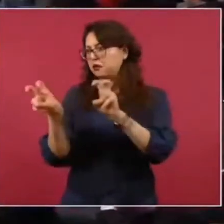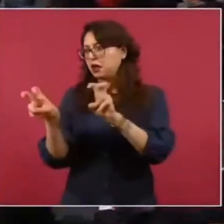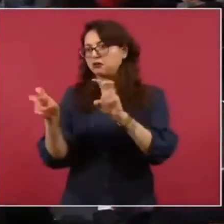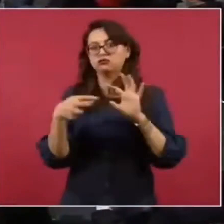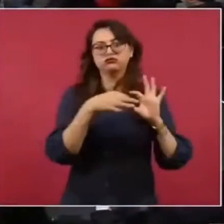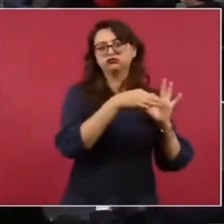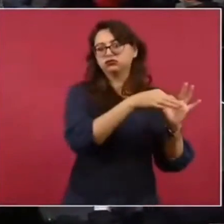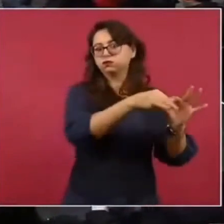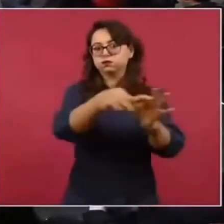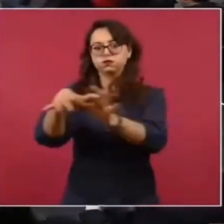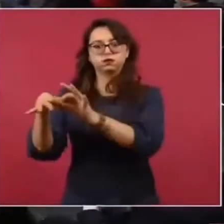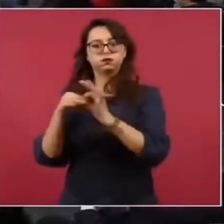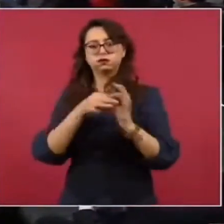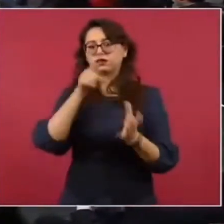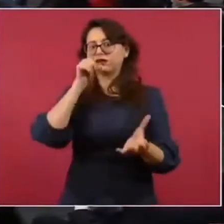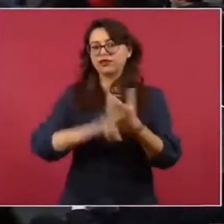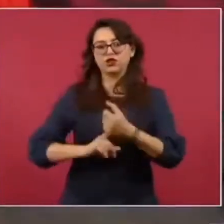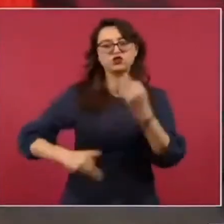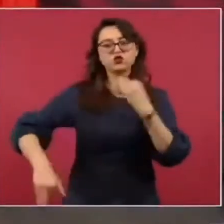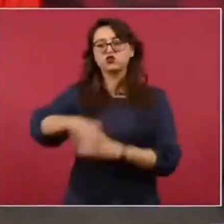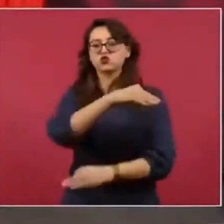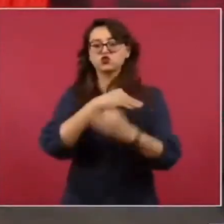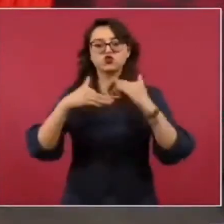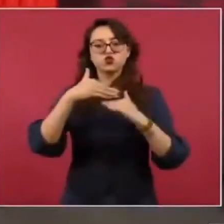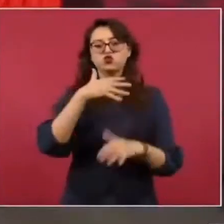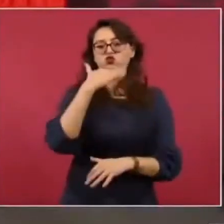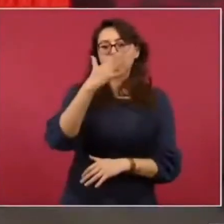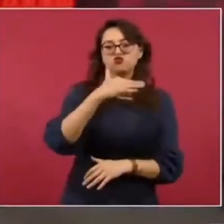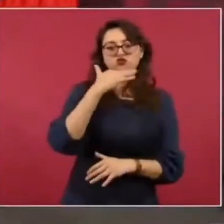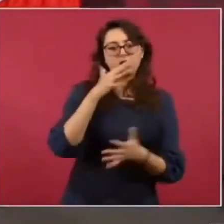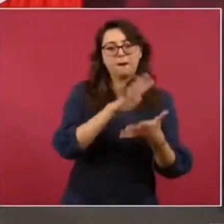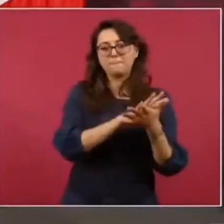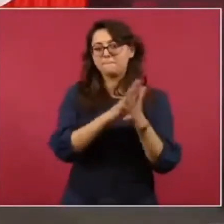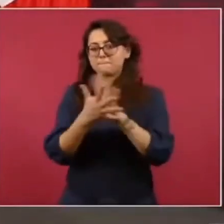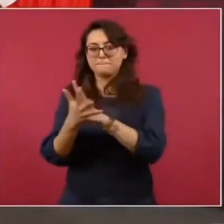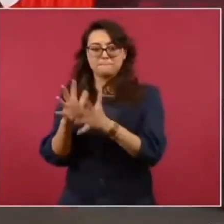una red de componendas y de complicidades.